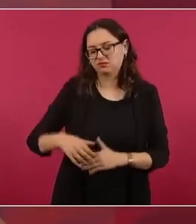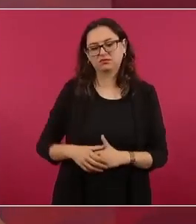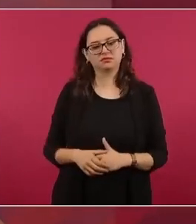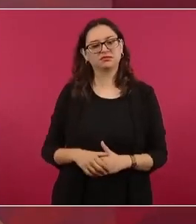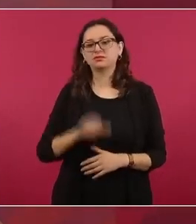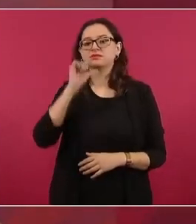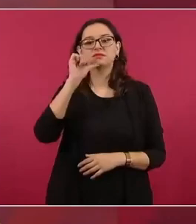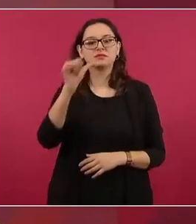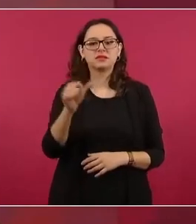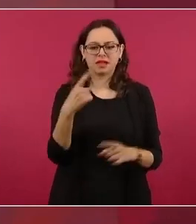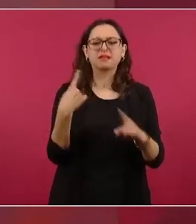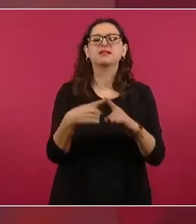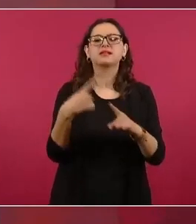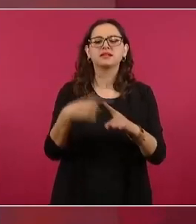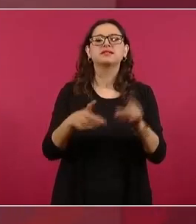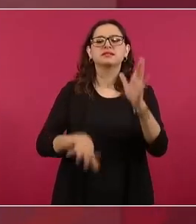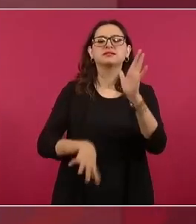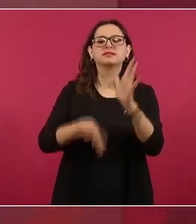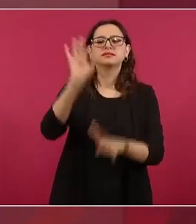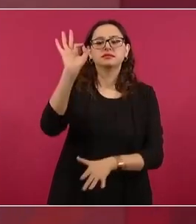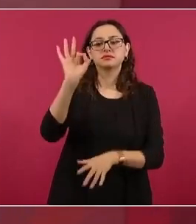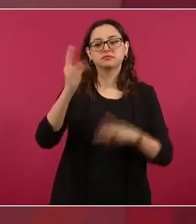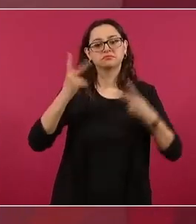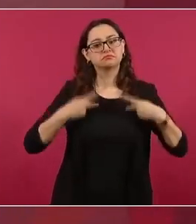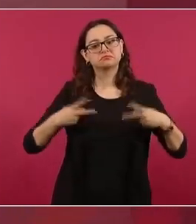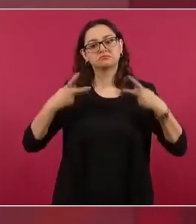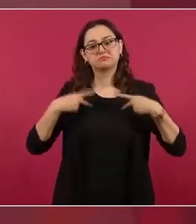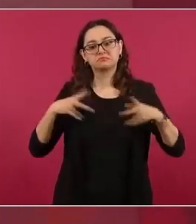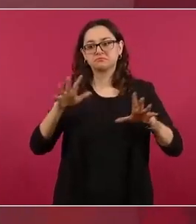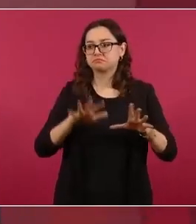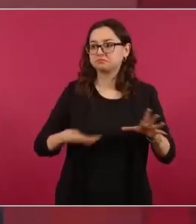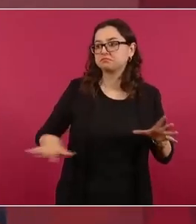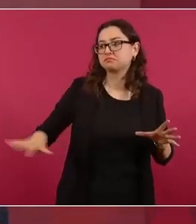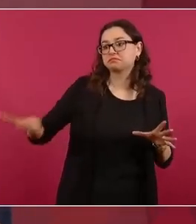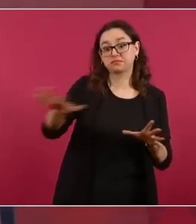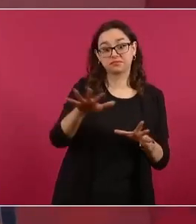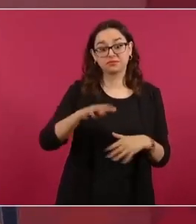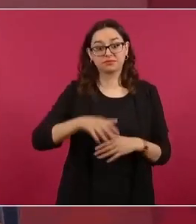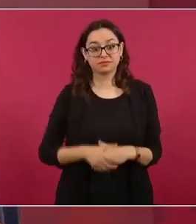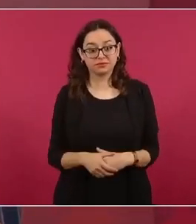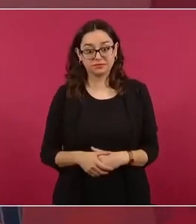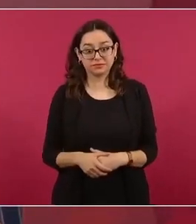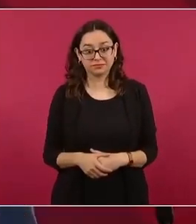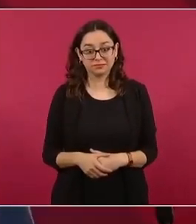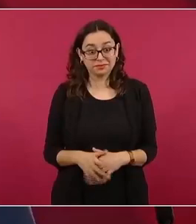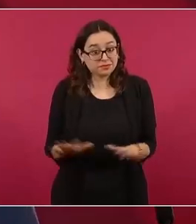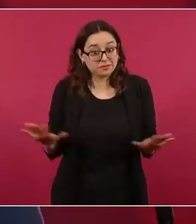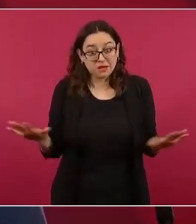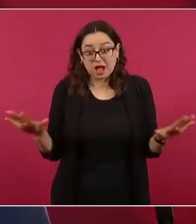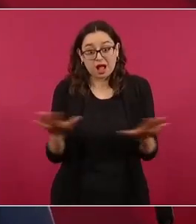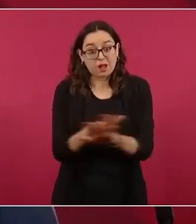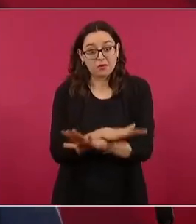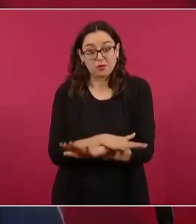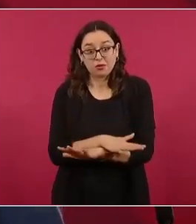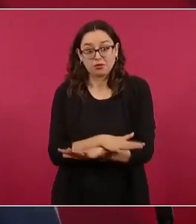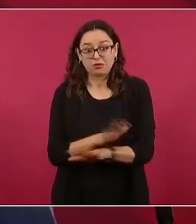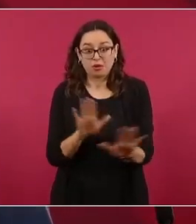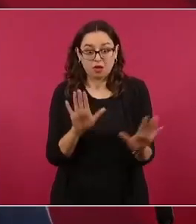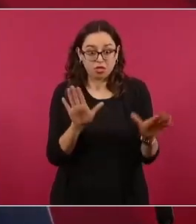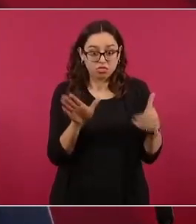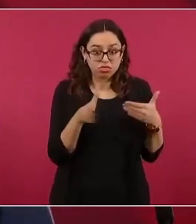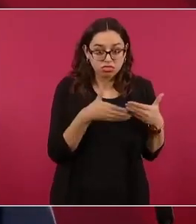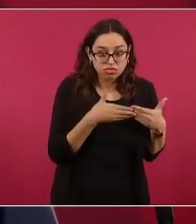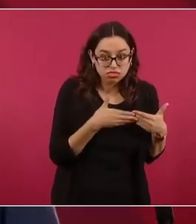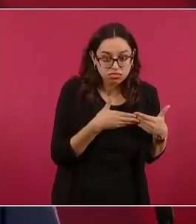va a ser el pueblo este es un cambio ya no hay tapados no hay